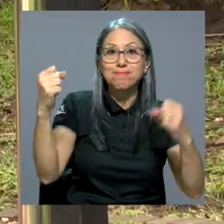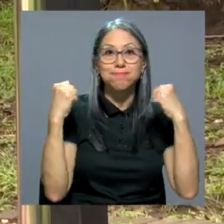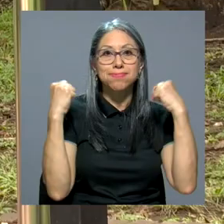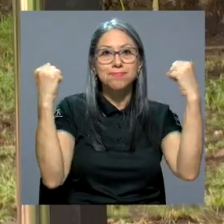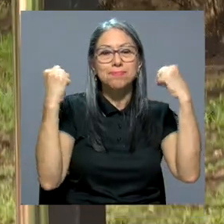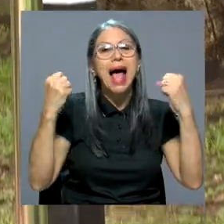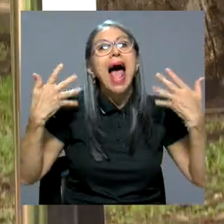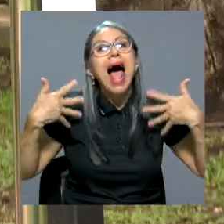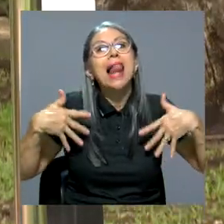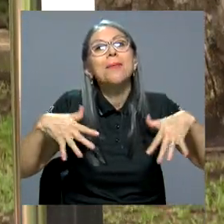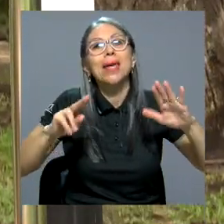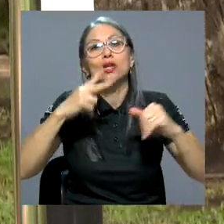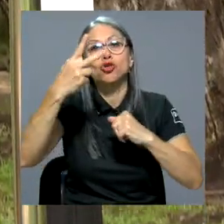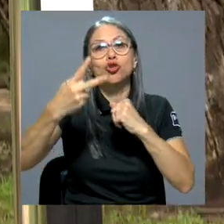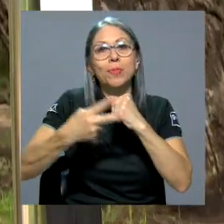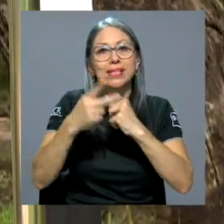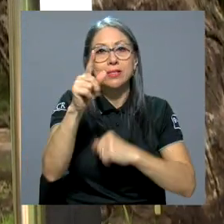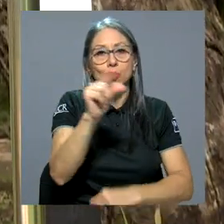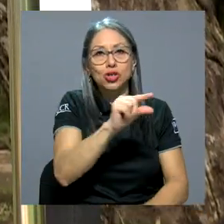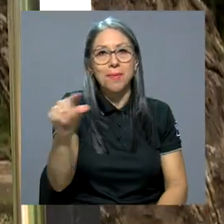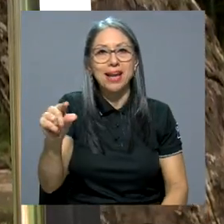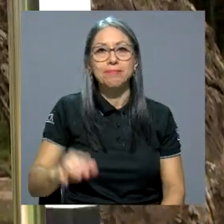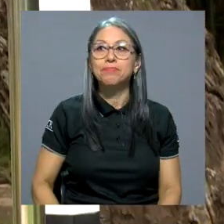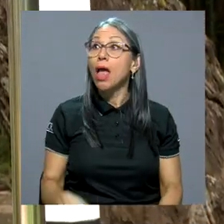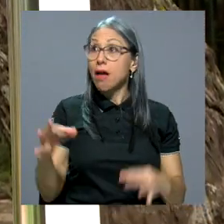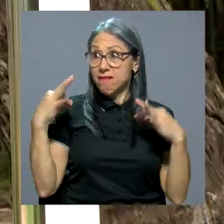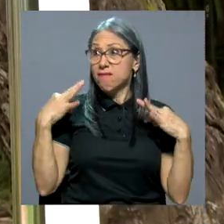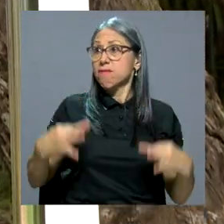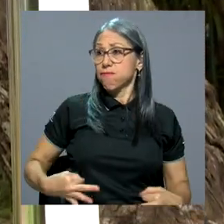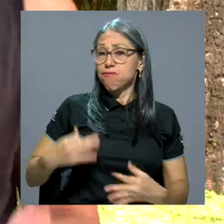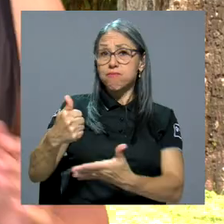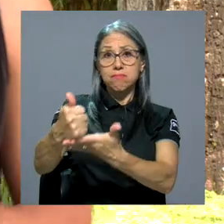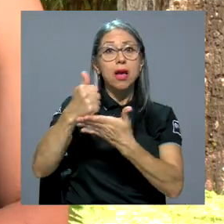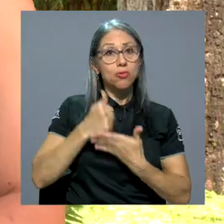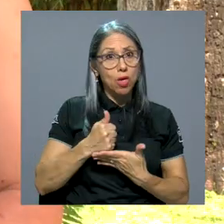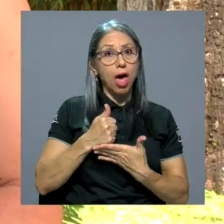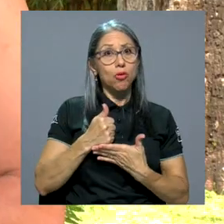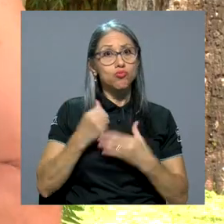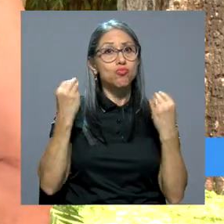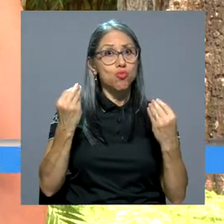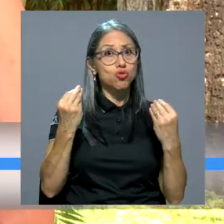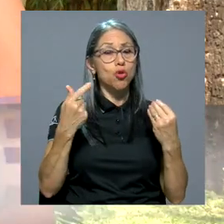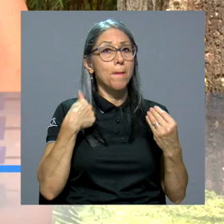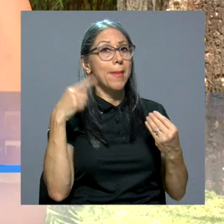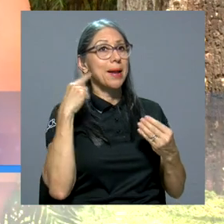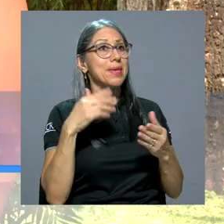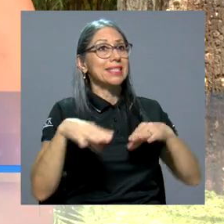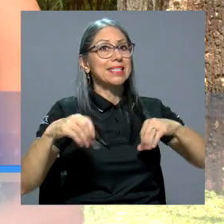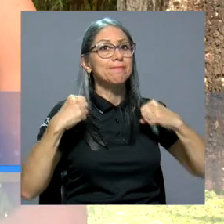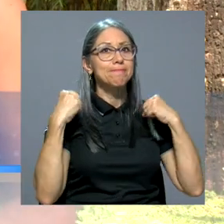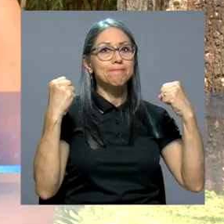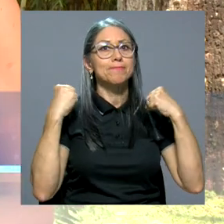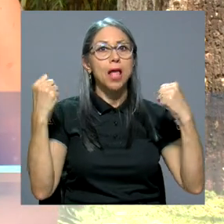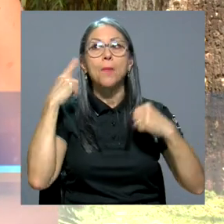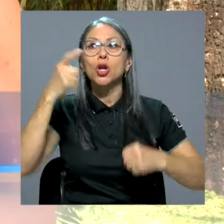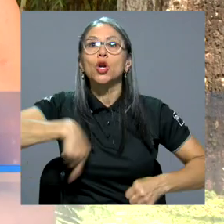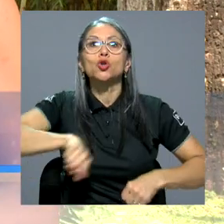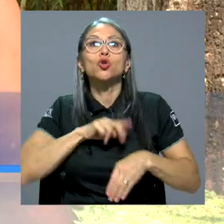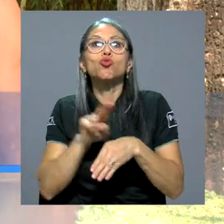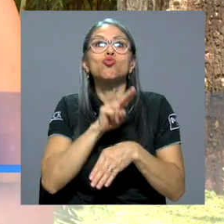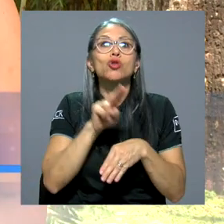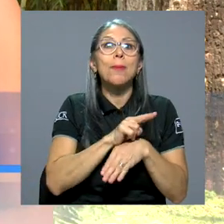circuitos al menos dos veces por semana. Físicamente me ha ayudado mucho a mi rendimiento en el gimnasio, porque como lo